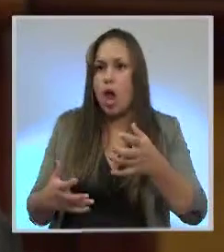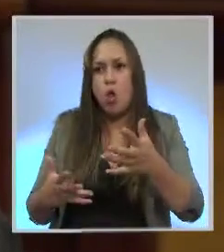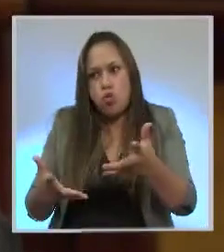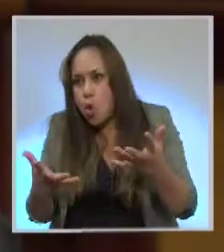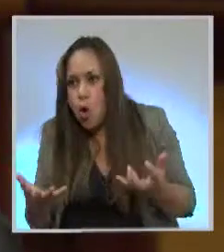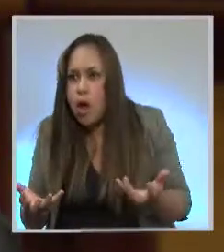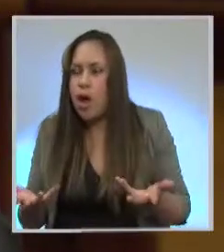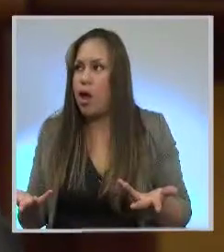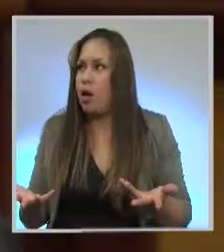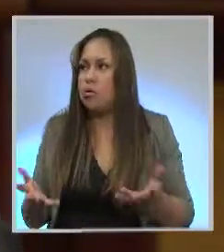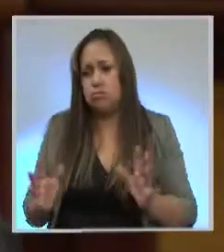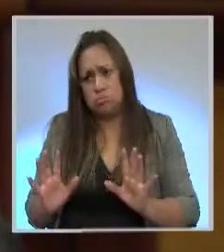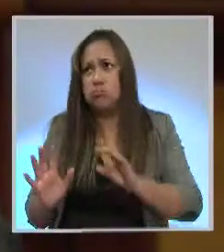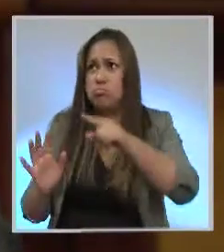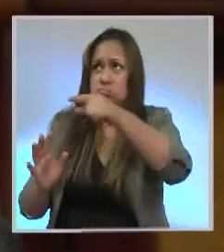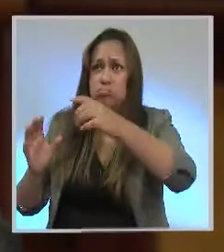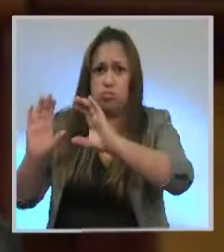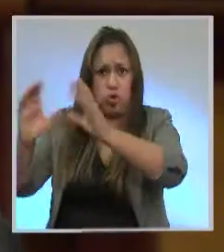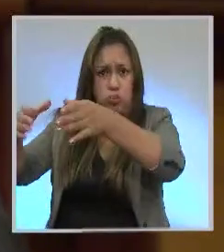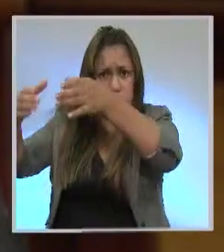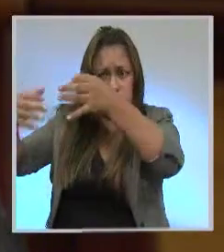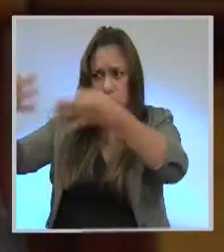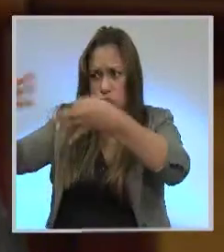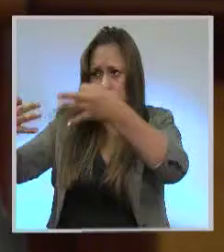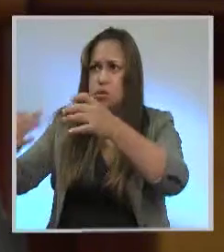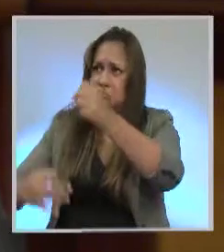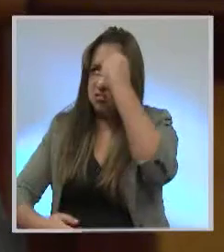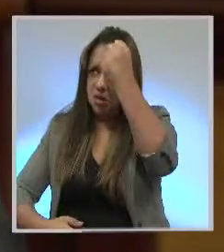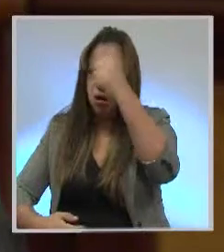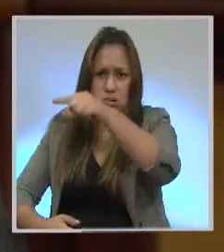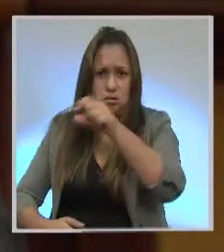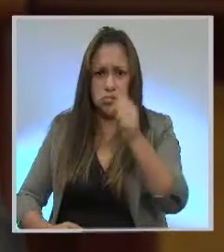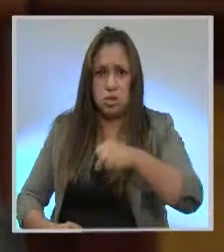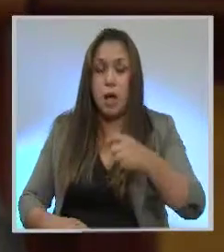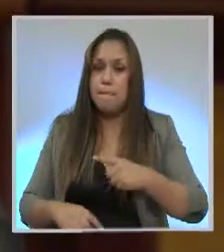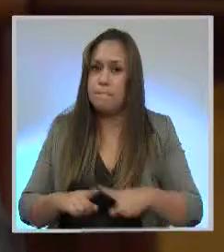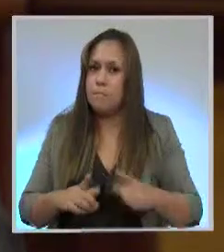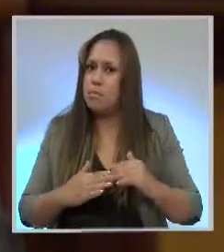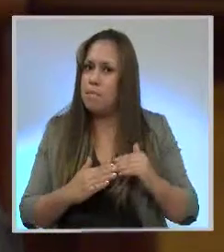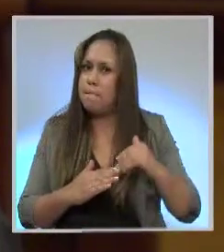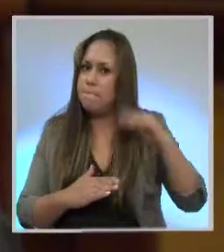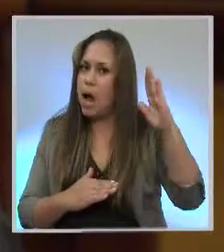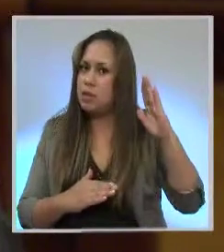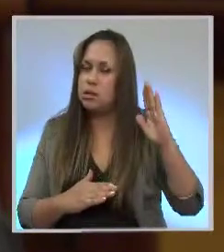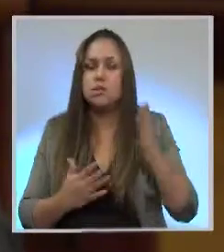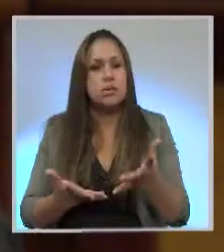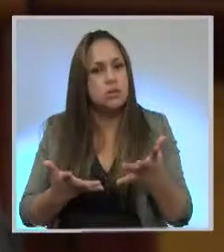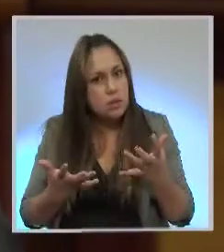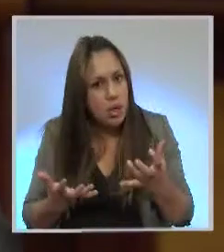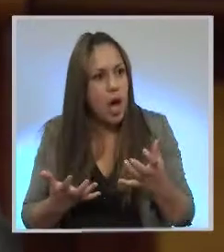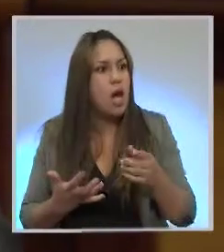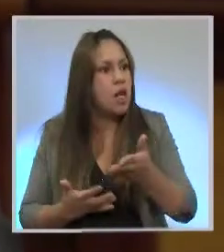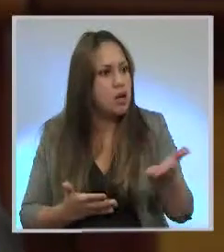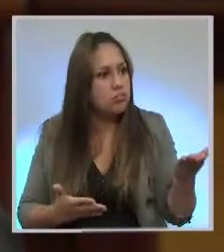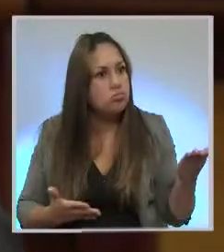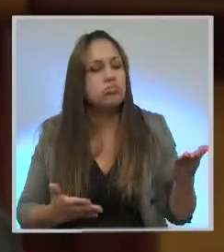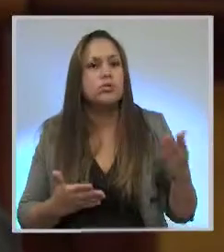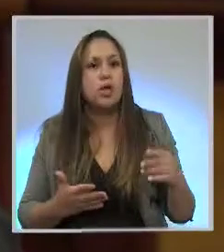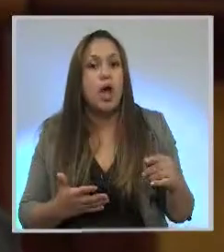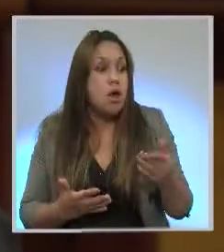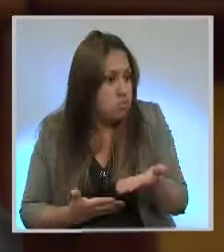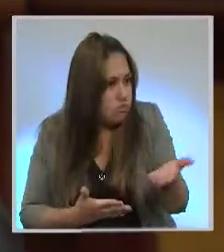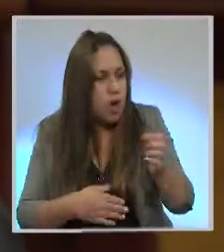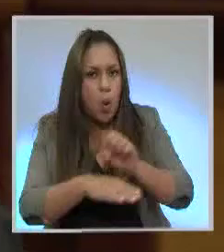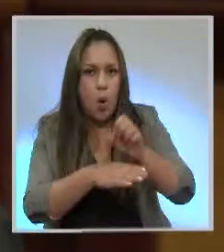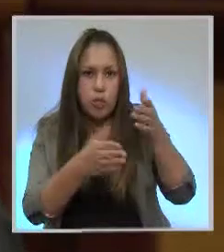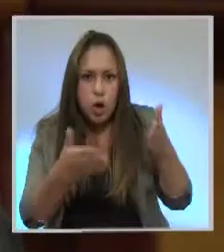y aceptemos que está bien, que es en derecho y todo eso, pero el pueblo ecuatoriano quiere ser consultado por la reelección indefinida. Y entonces,